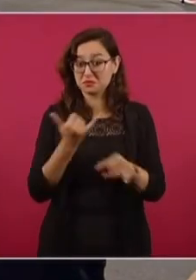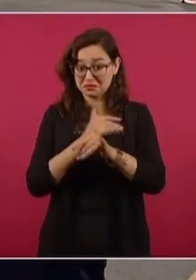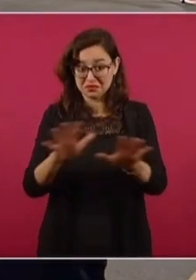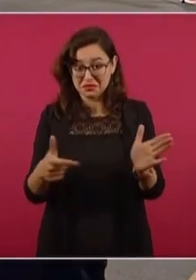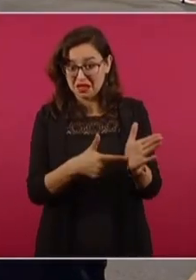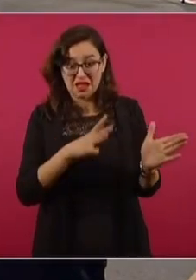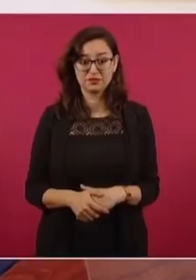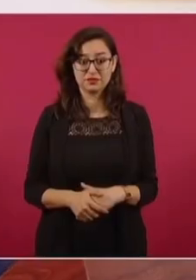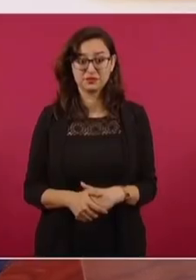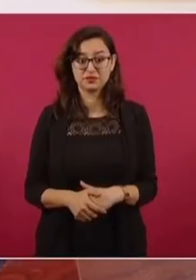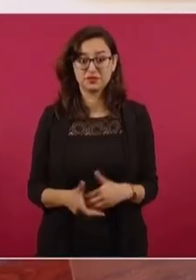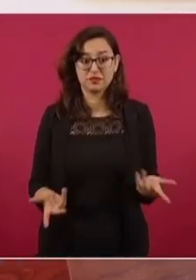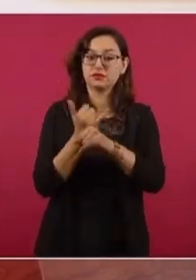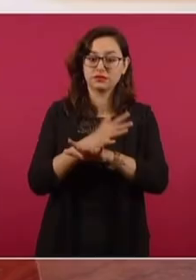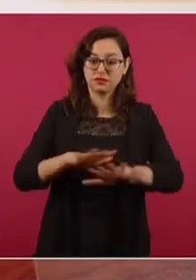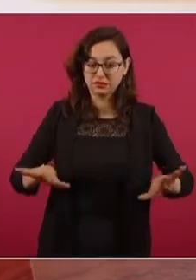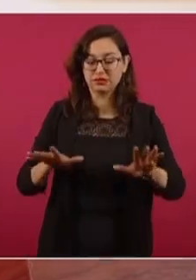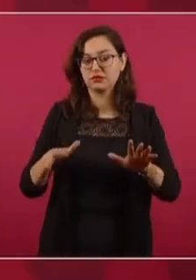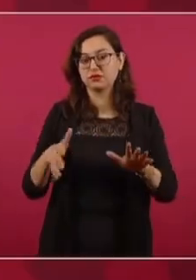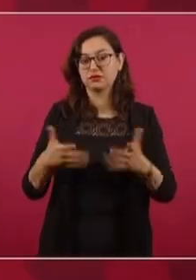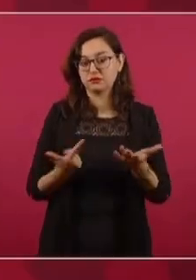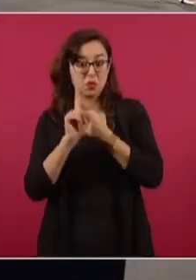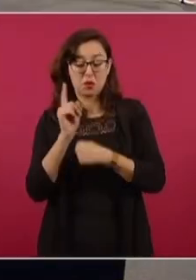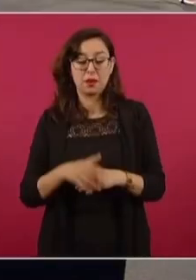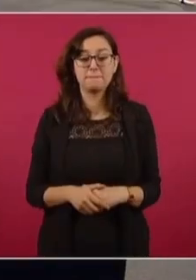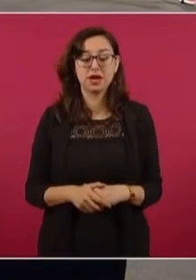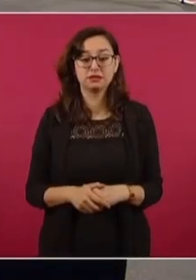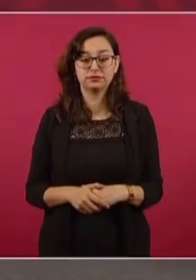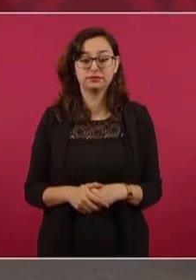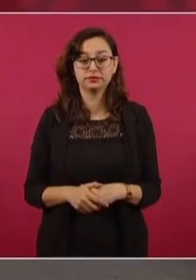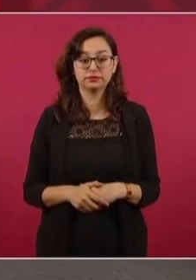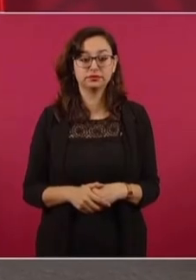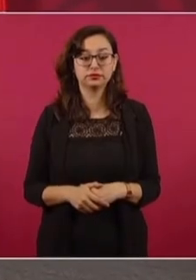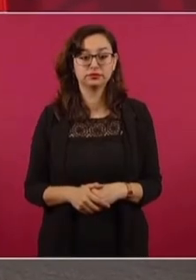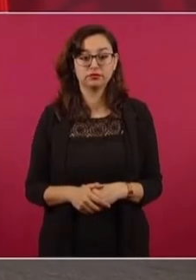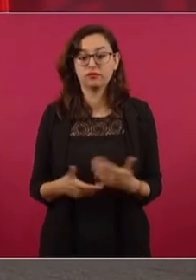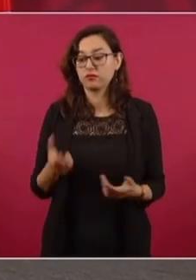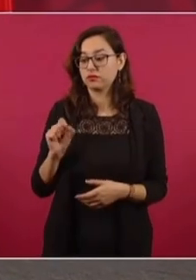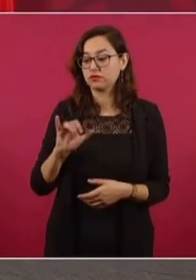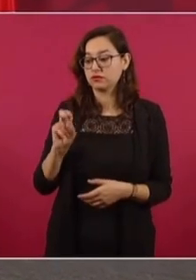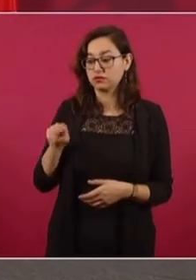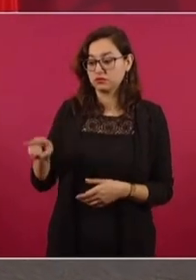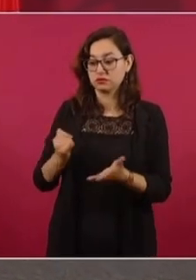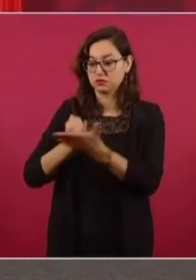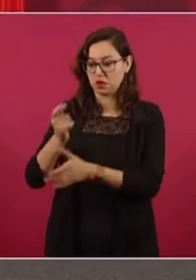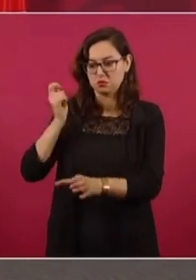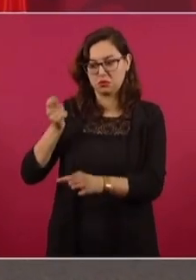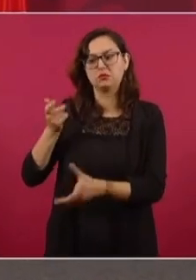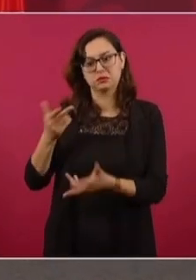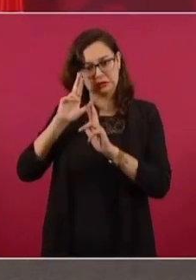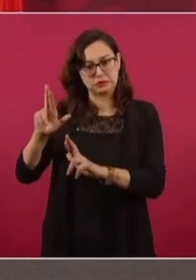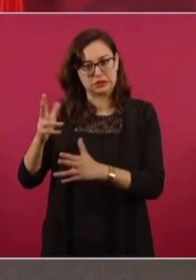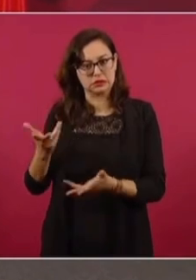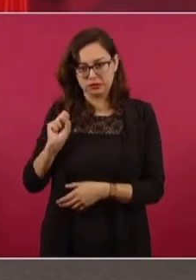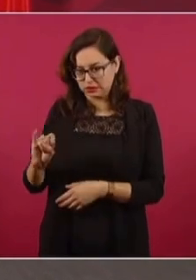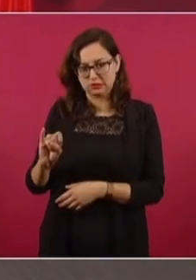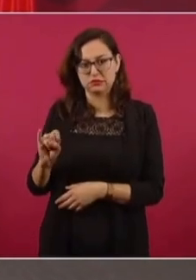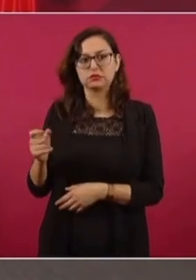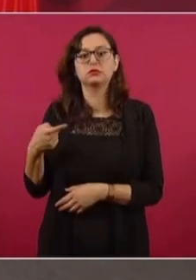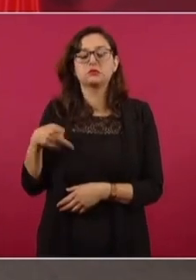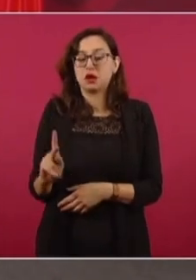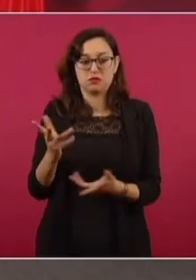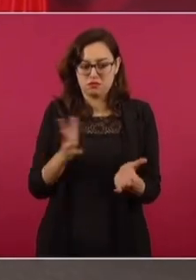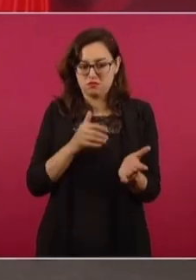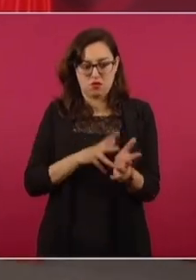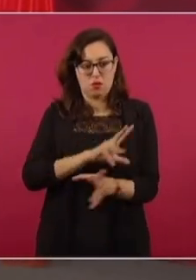Además, lo tenemos que hacer en nuestro informe a la auditoría. Es una decisión de la Corte que vamos a respetar. Ahora podemos decir nosotros no, pero